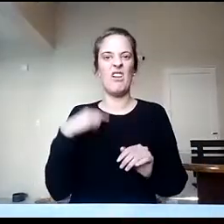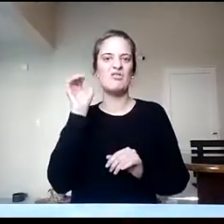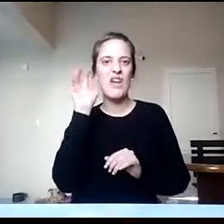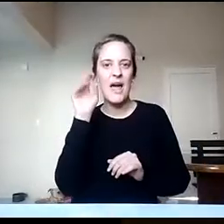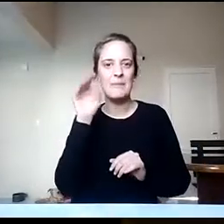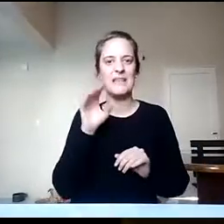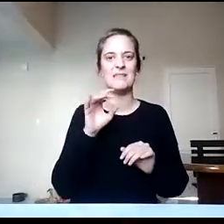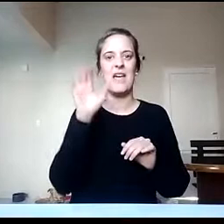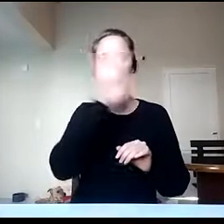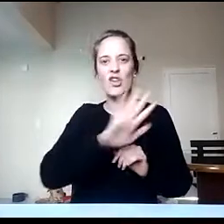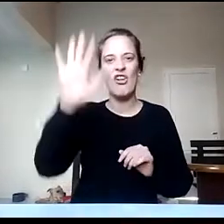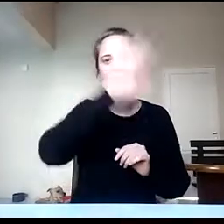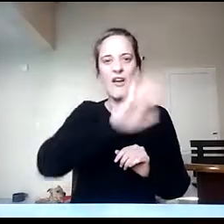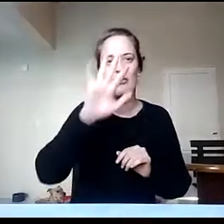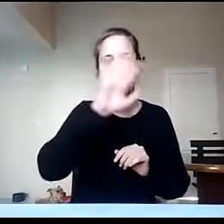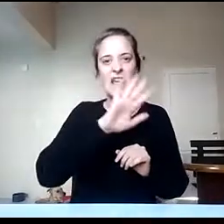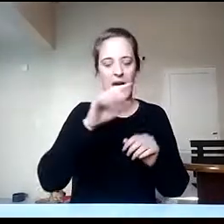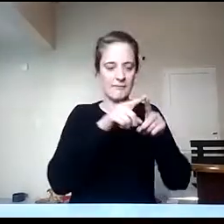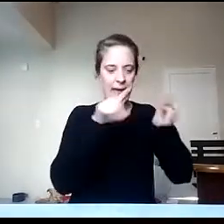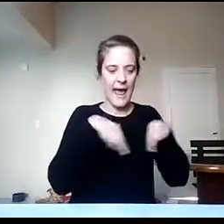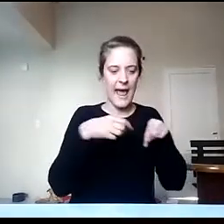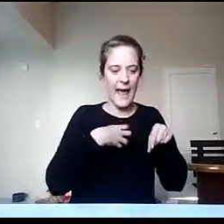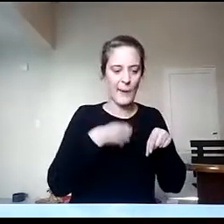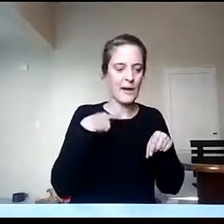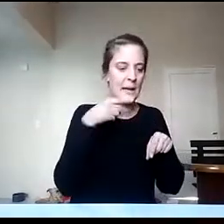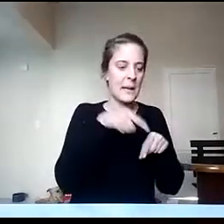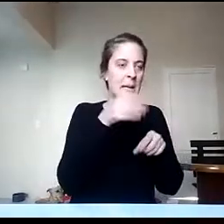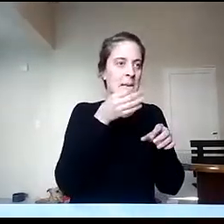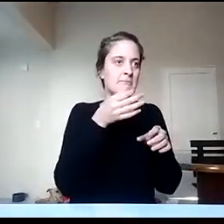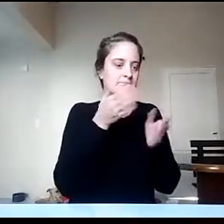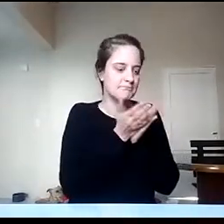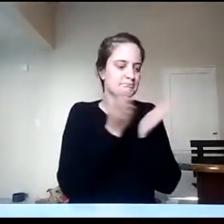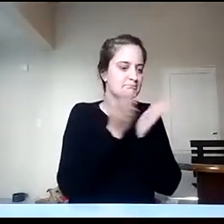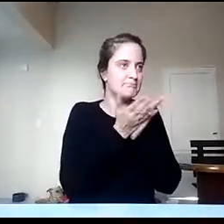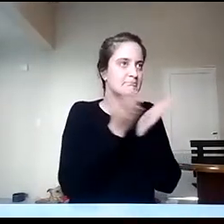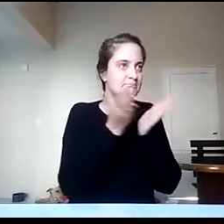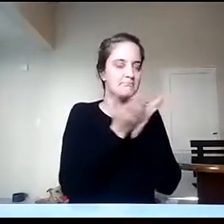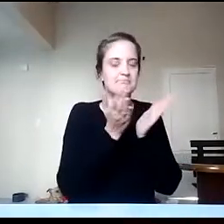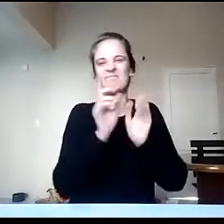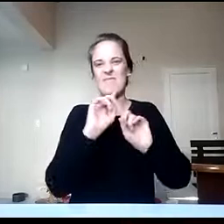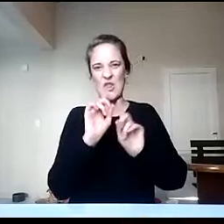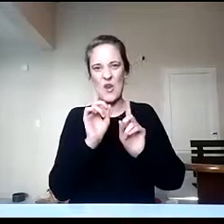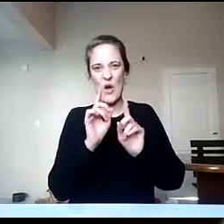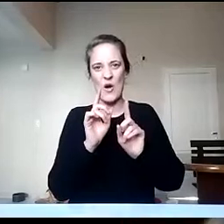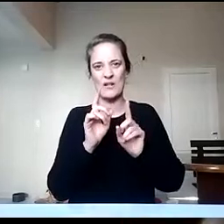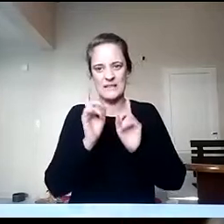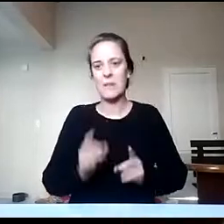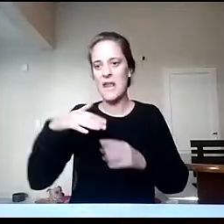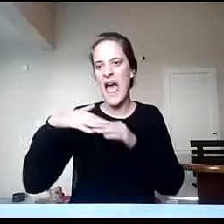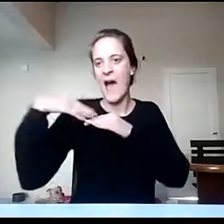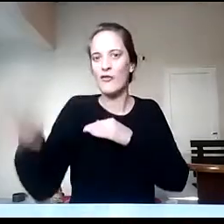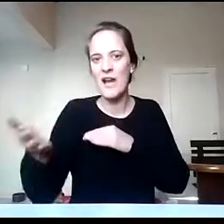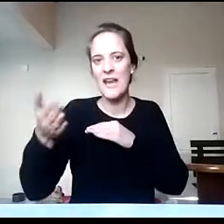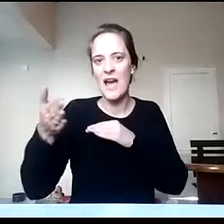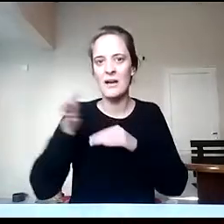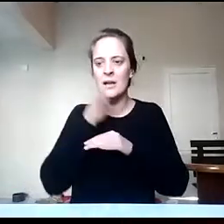geografía que aprendemos en el aula, sino también llevar esto a experiencias concretas, que nos permiten enriquecernos como